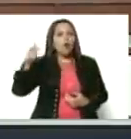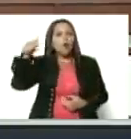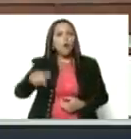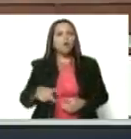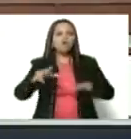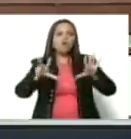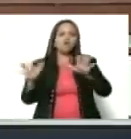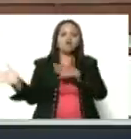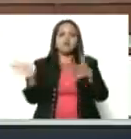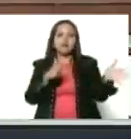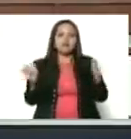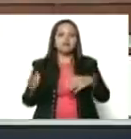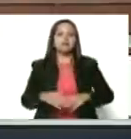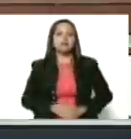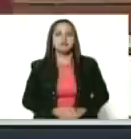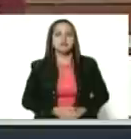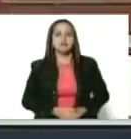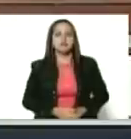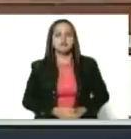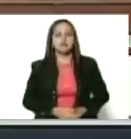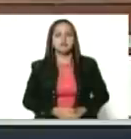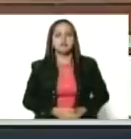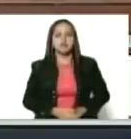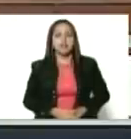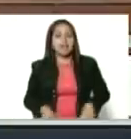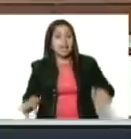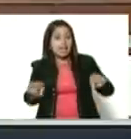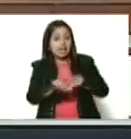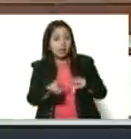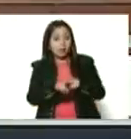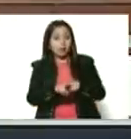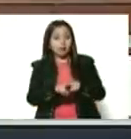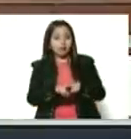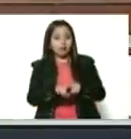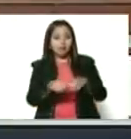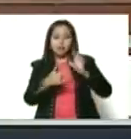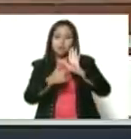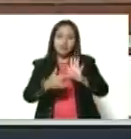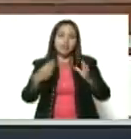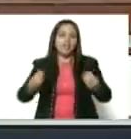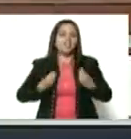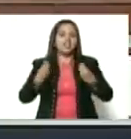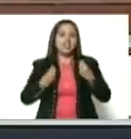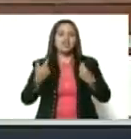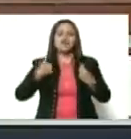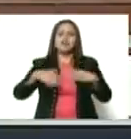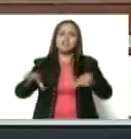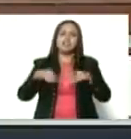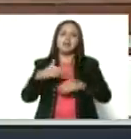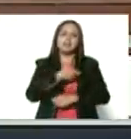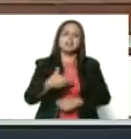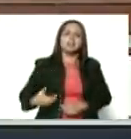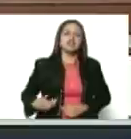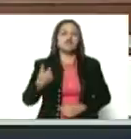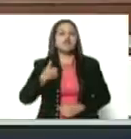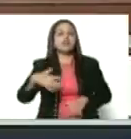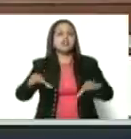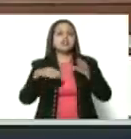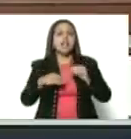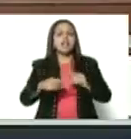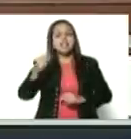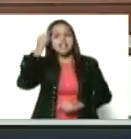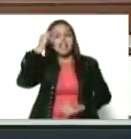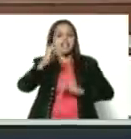8 de marzo, precisamente, como marcado por la vida, cuando asumí aquella presidencia, la asumí el Día